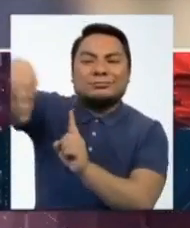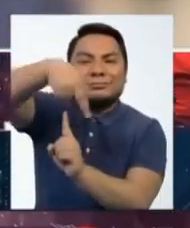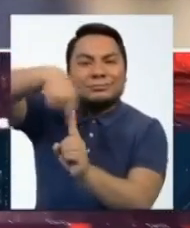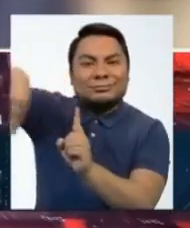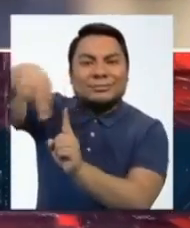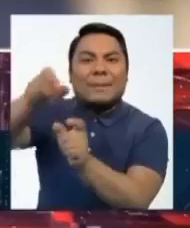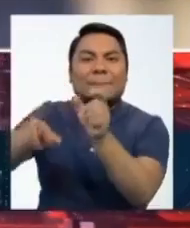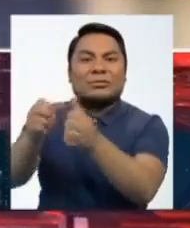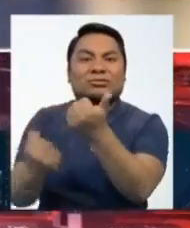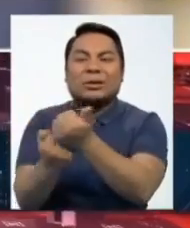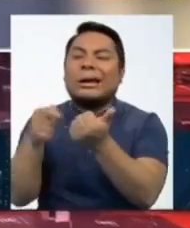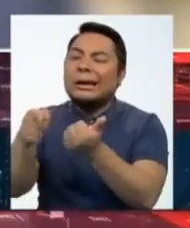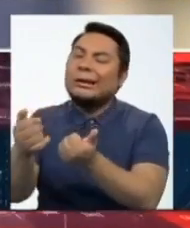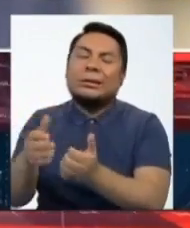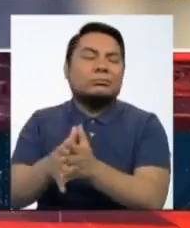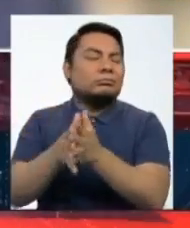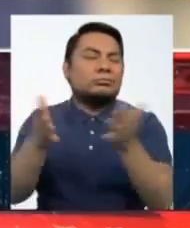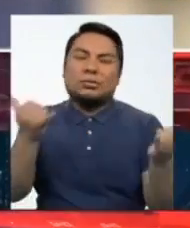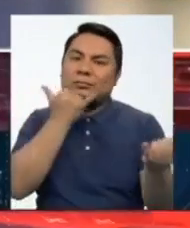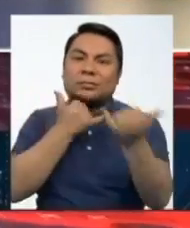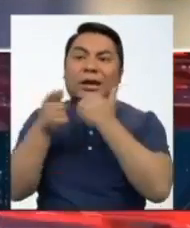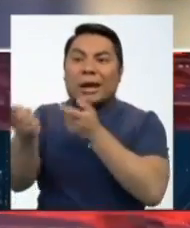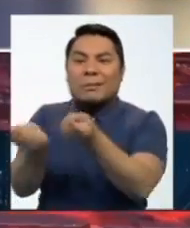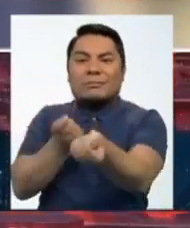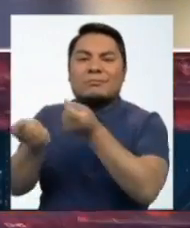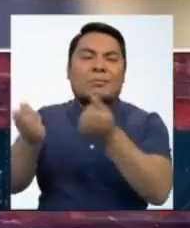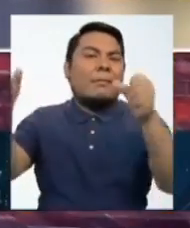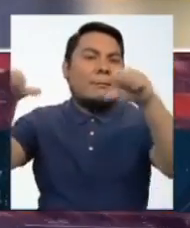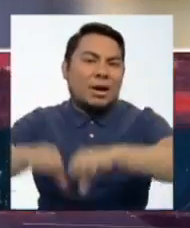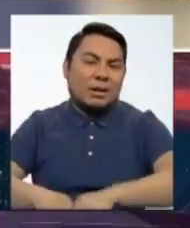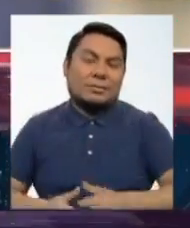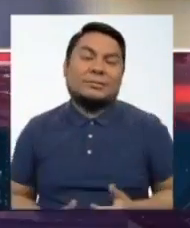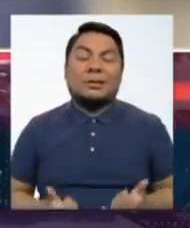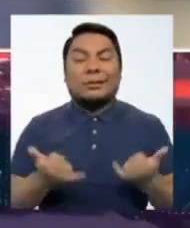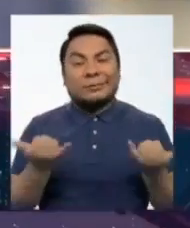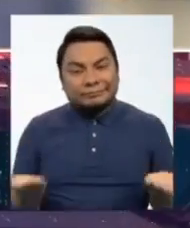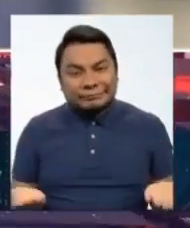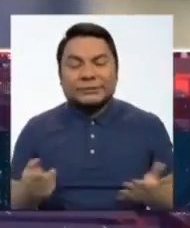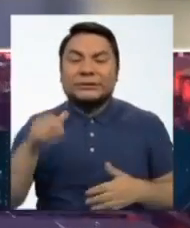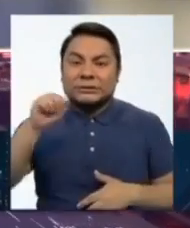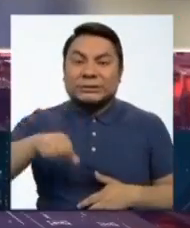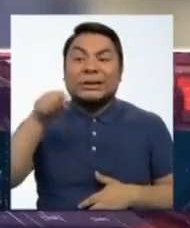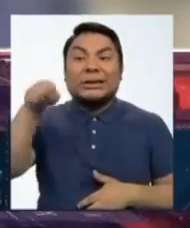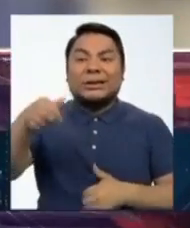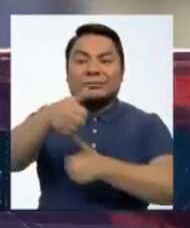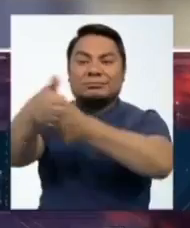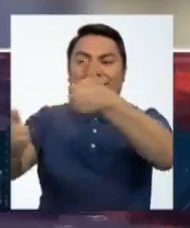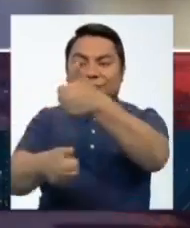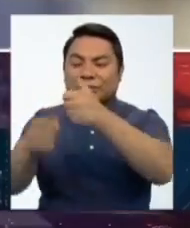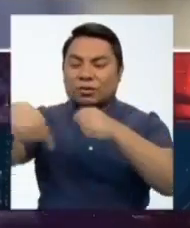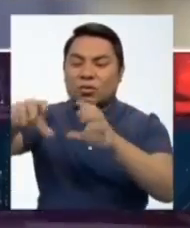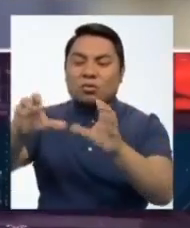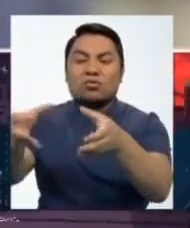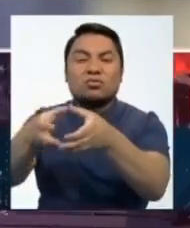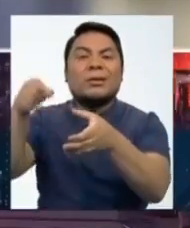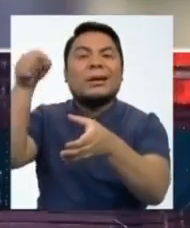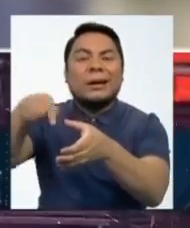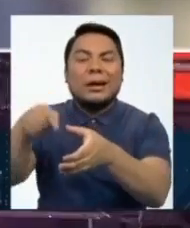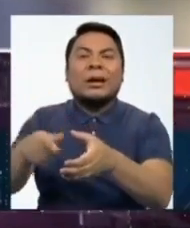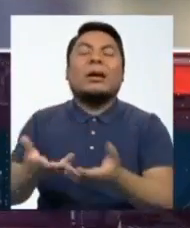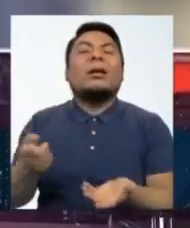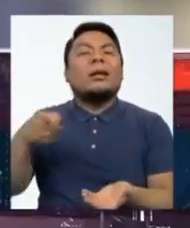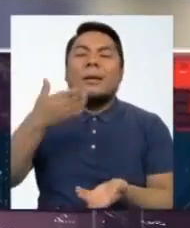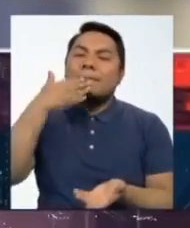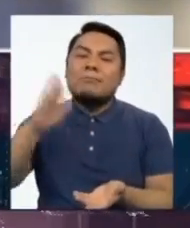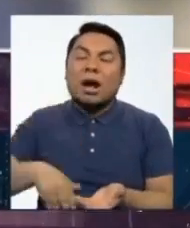errores que hoy son materia de investigación para determinar si son delitos o no. Las directivas venían de la cúpula y eso arrastró a estas